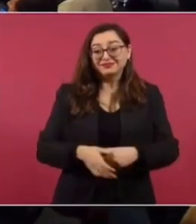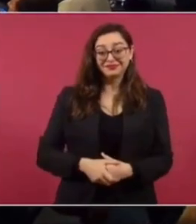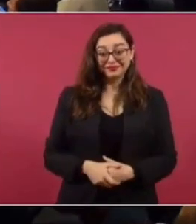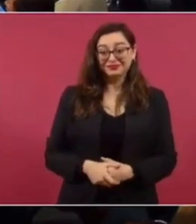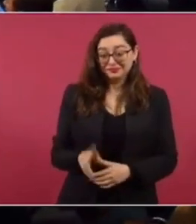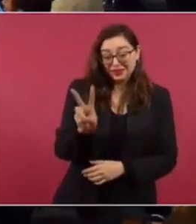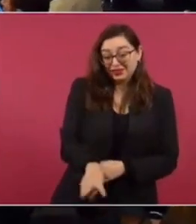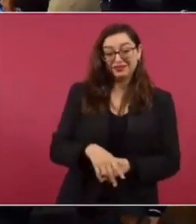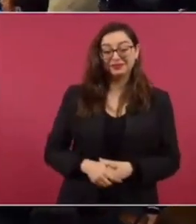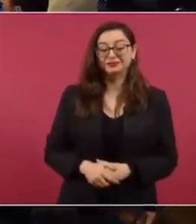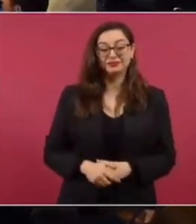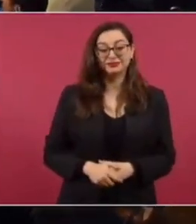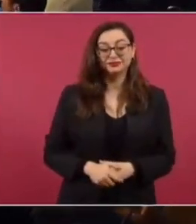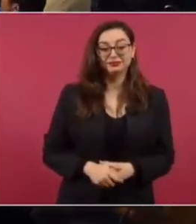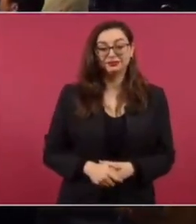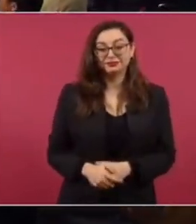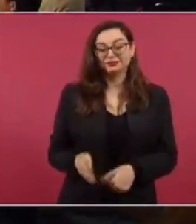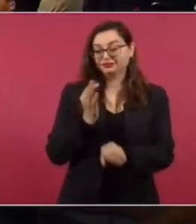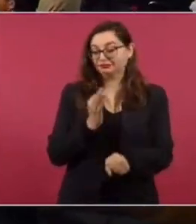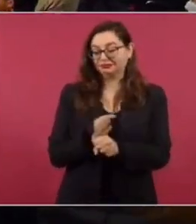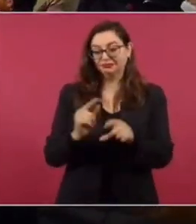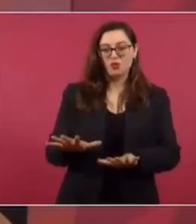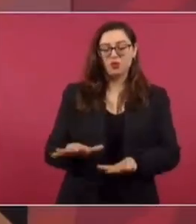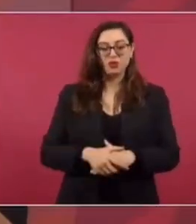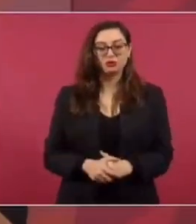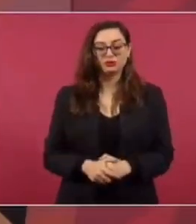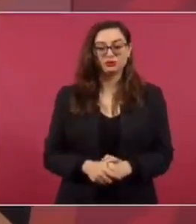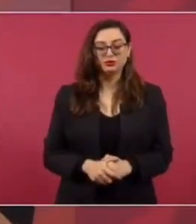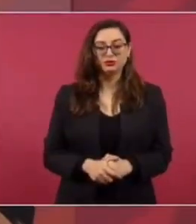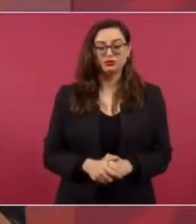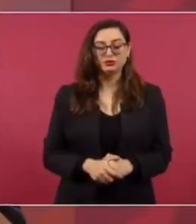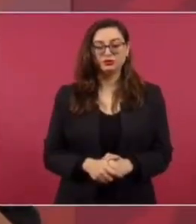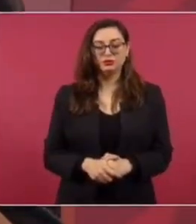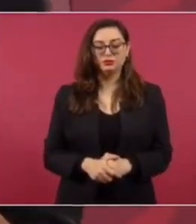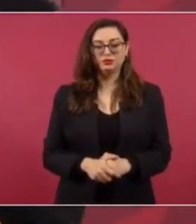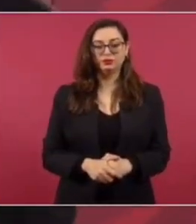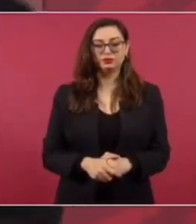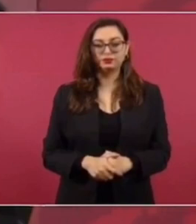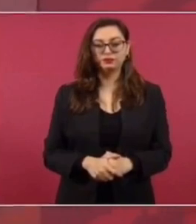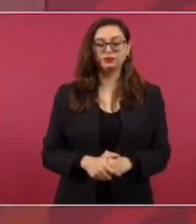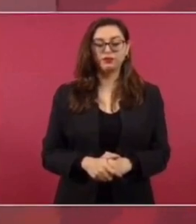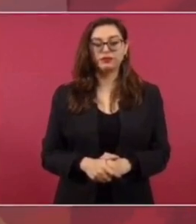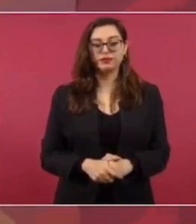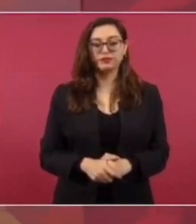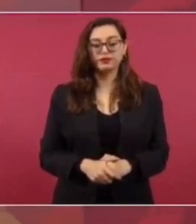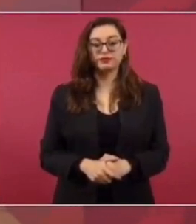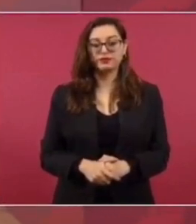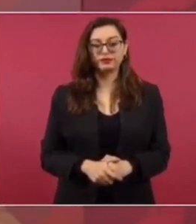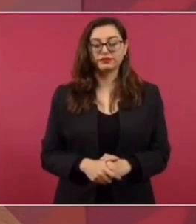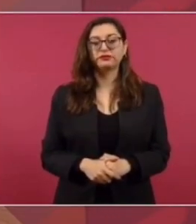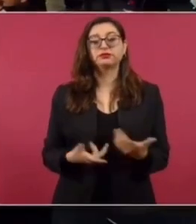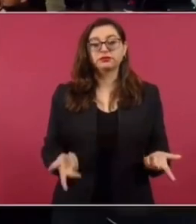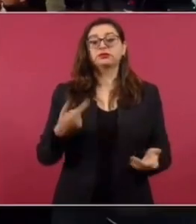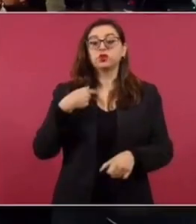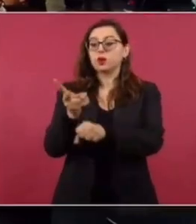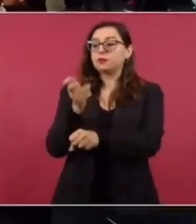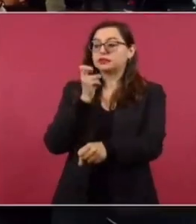La verdad, es un momento estelar en la historia de México. Y la invitación aquí es un agradecimiento a los que votaron a favor.